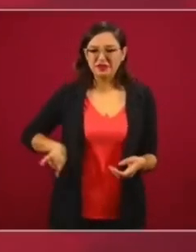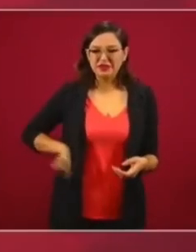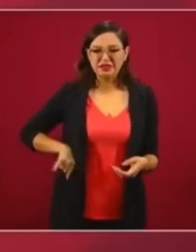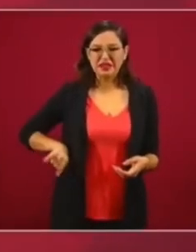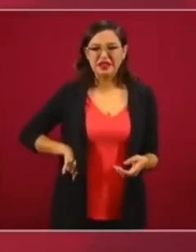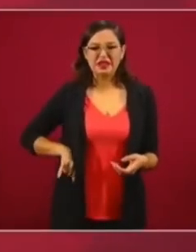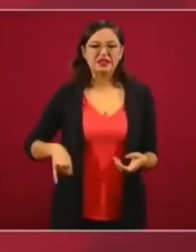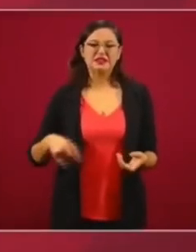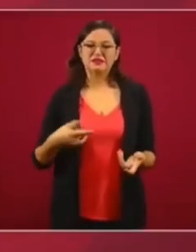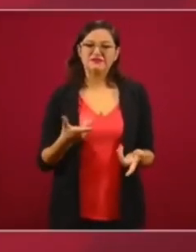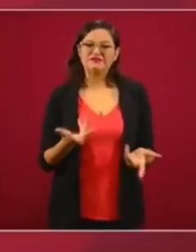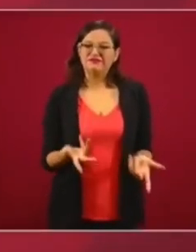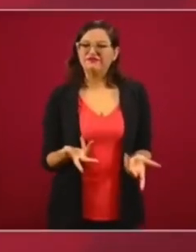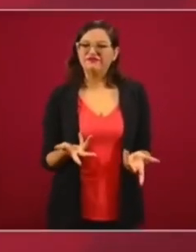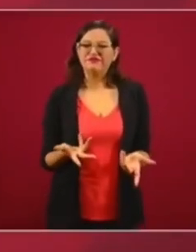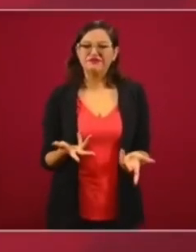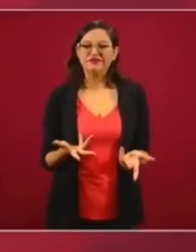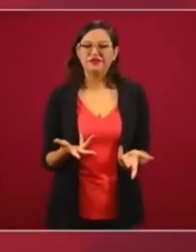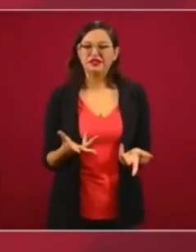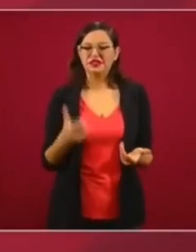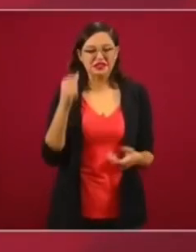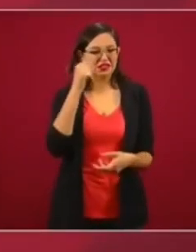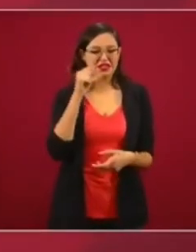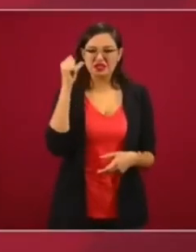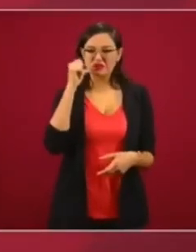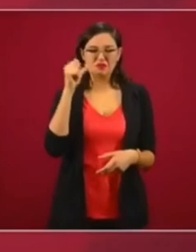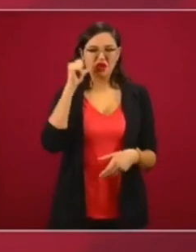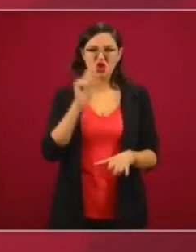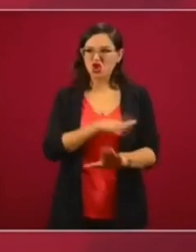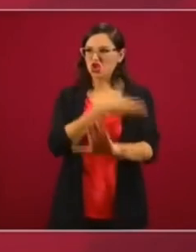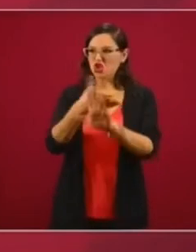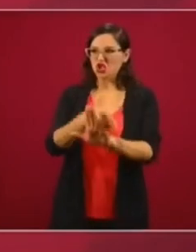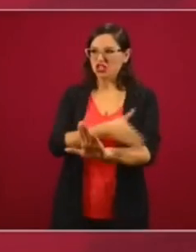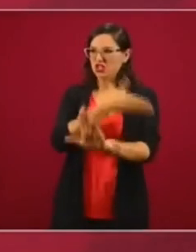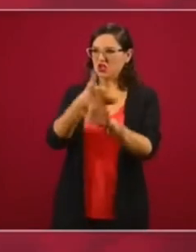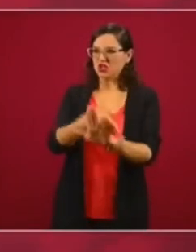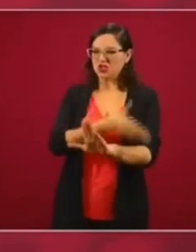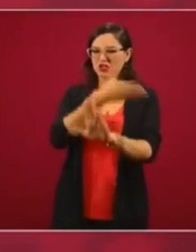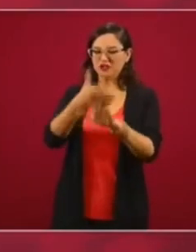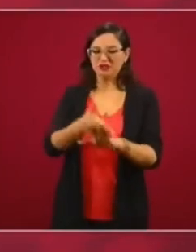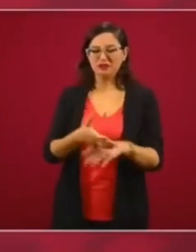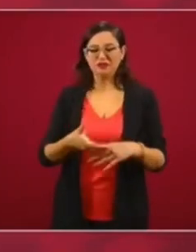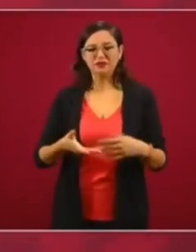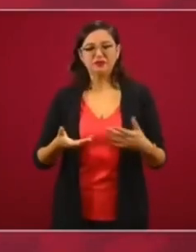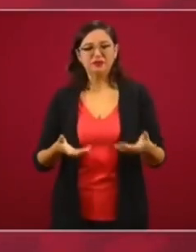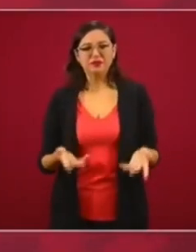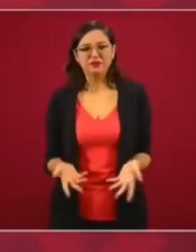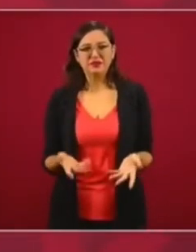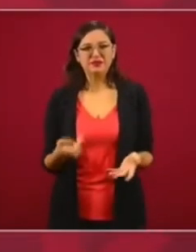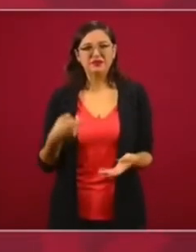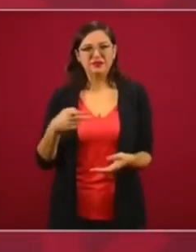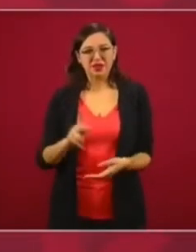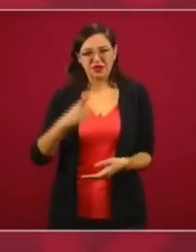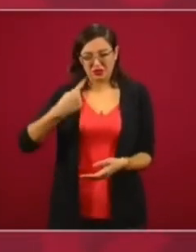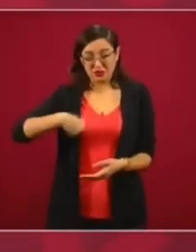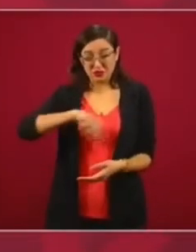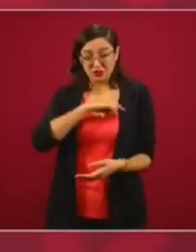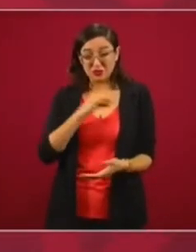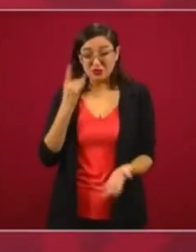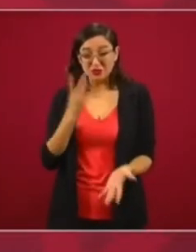por eso está en contra de nosotros, pero no sólo de nosotros,